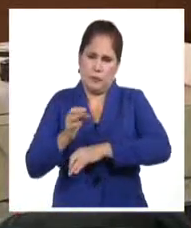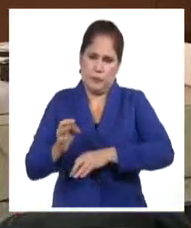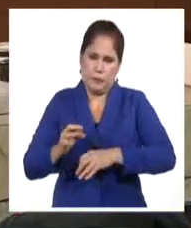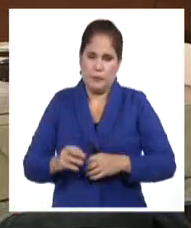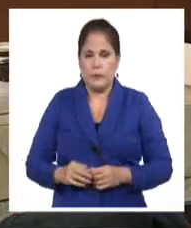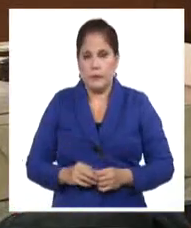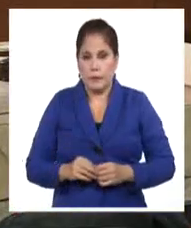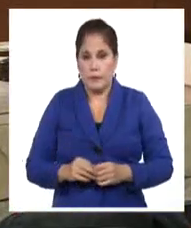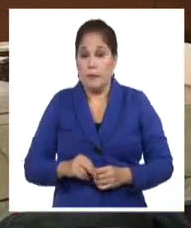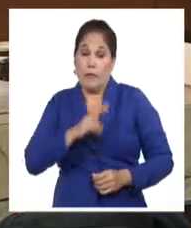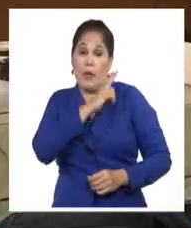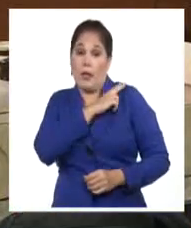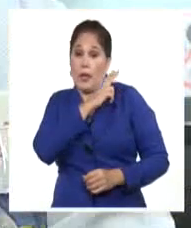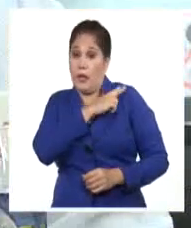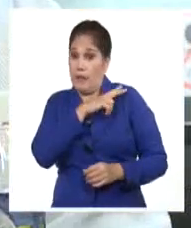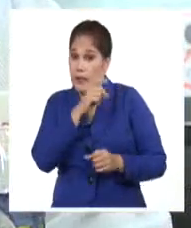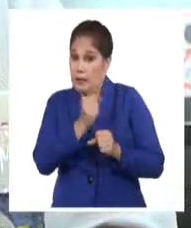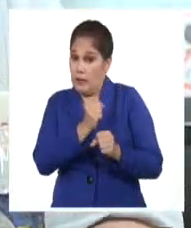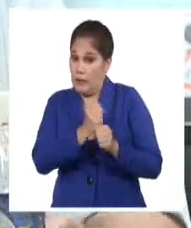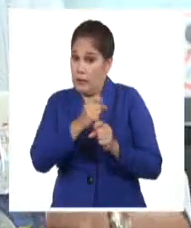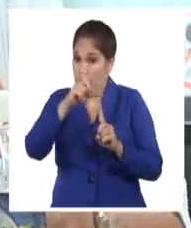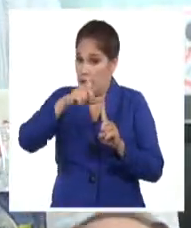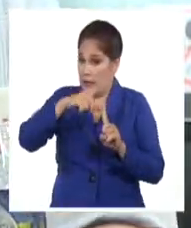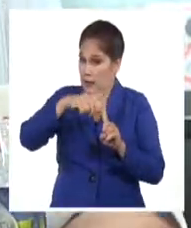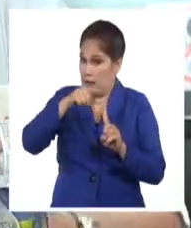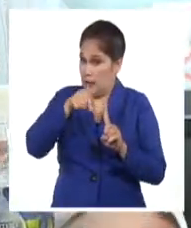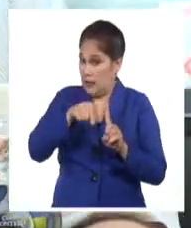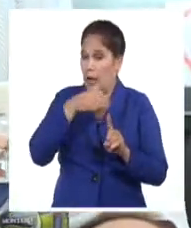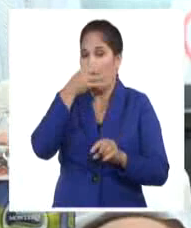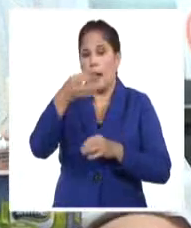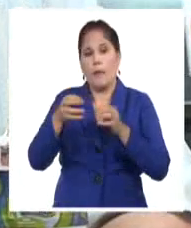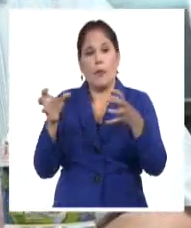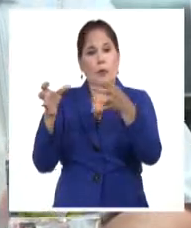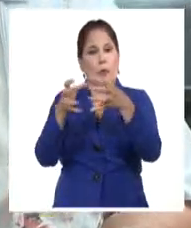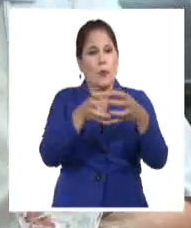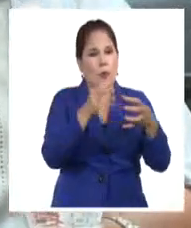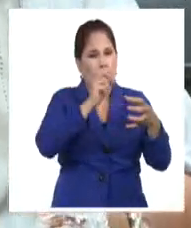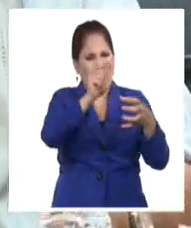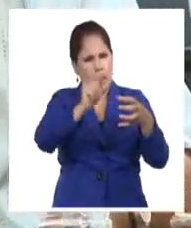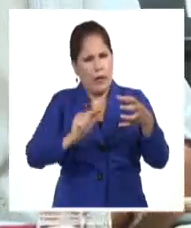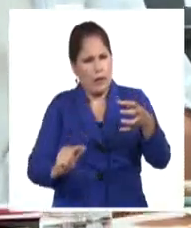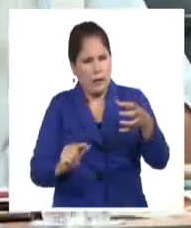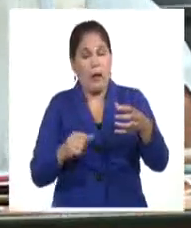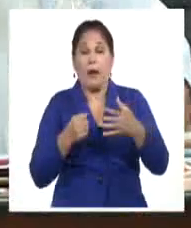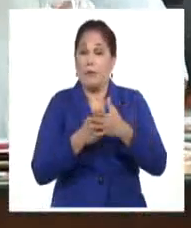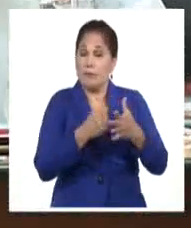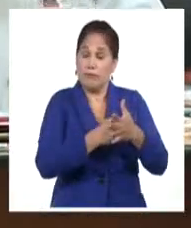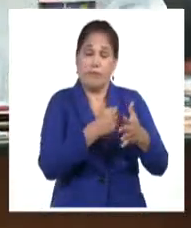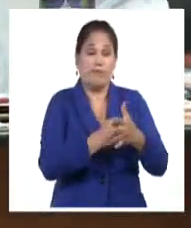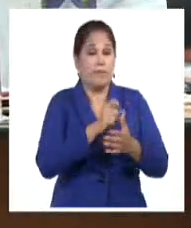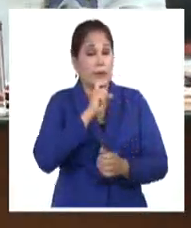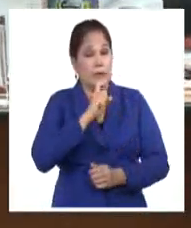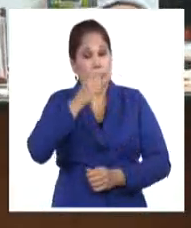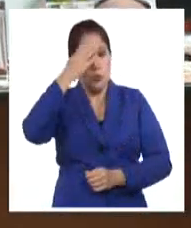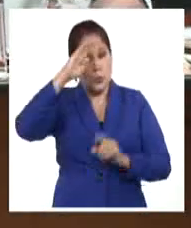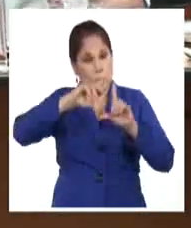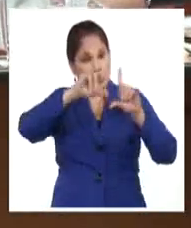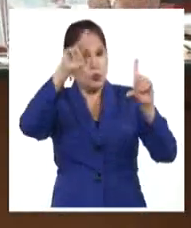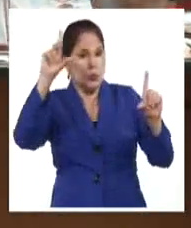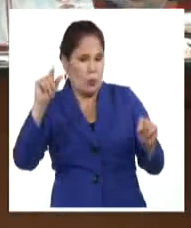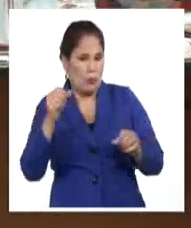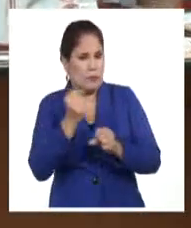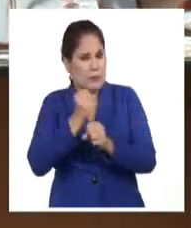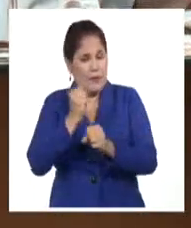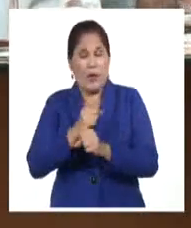El máximo dirigente obrero en el país explicó a la delegación italiana los desafíos que enfrentan Cuba, su pueblo y sus